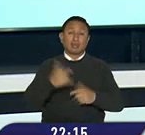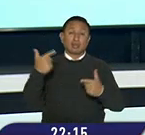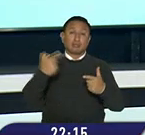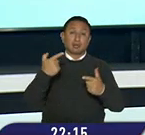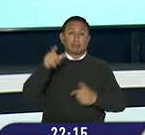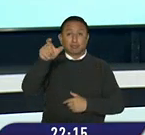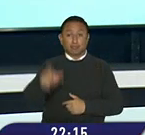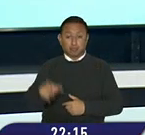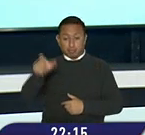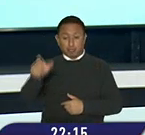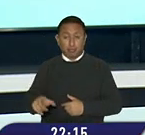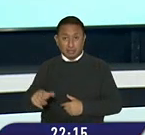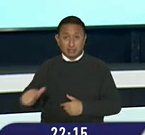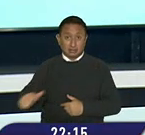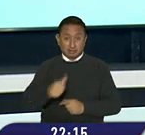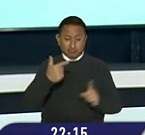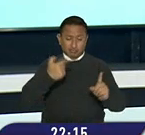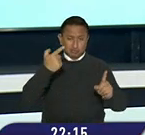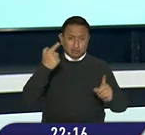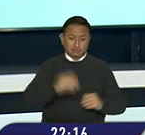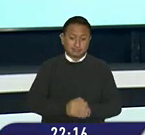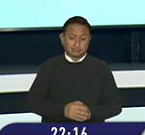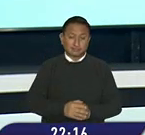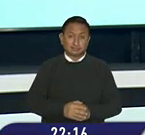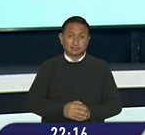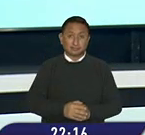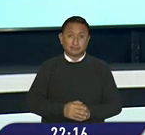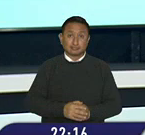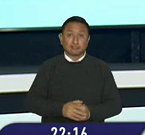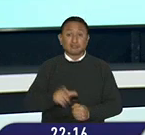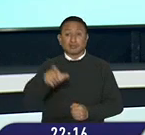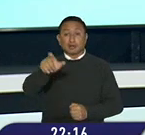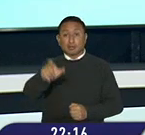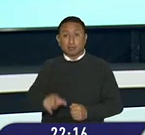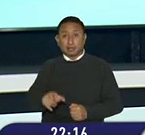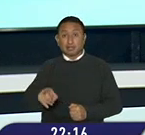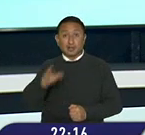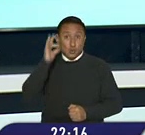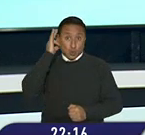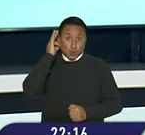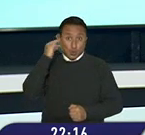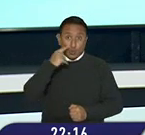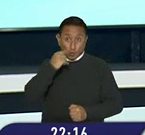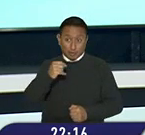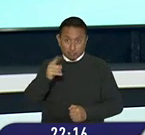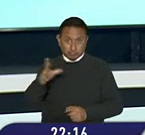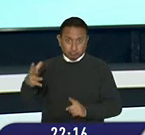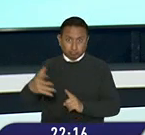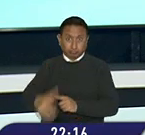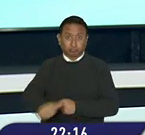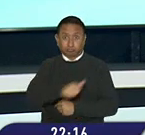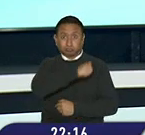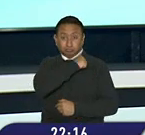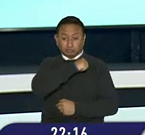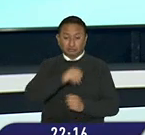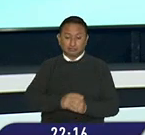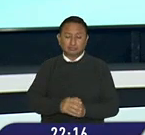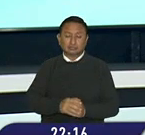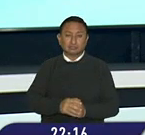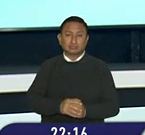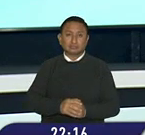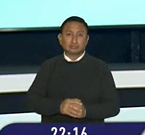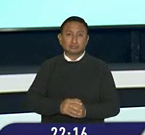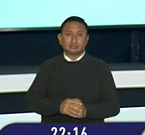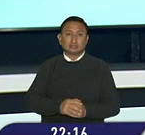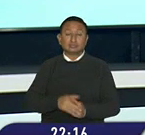de presuntos secuestradores en el momento que pretendían atacar a un ciudadano. El suceso ocurrió en el sector del